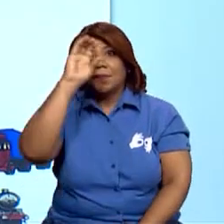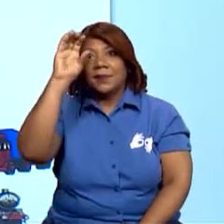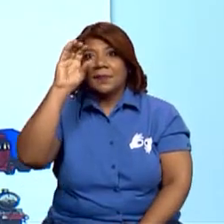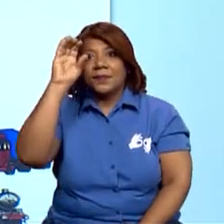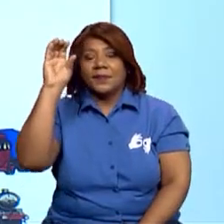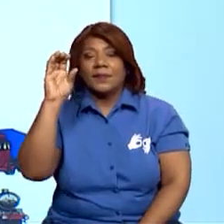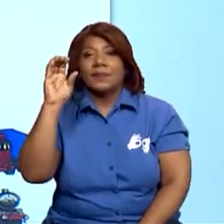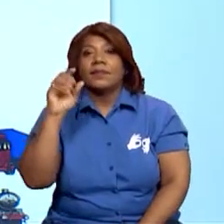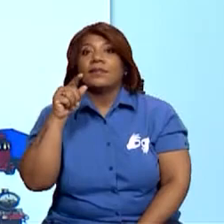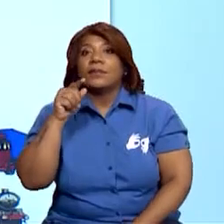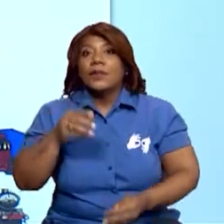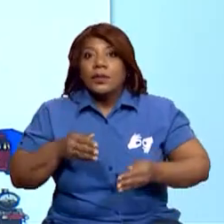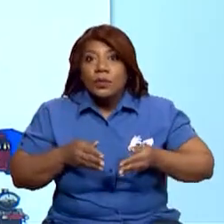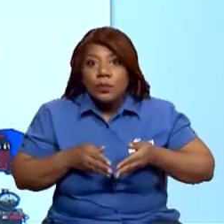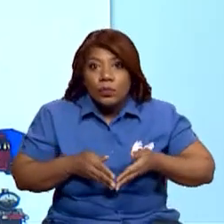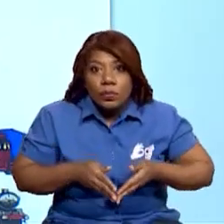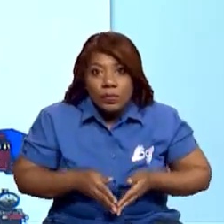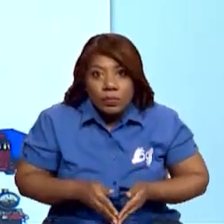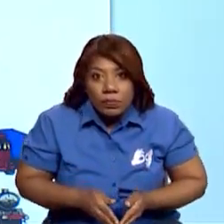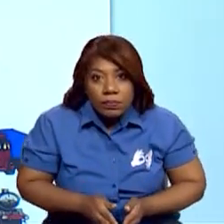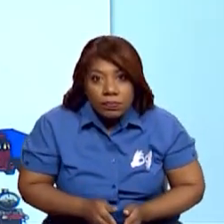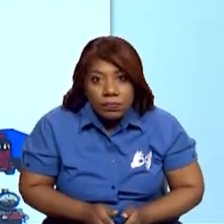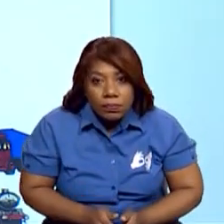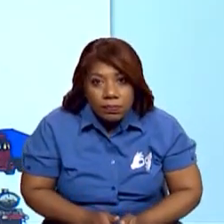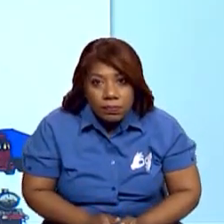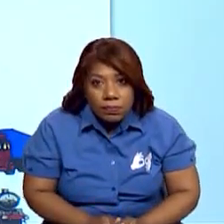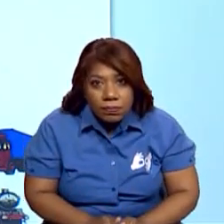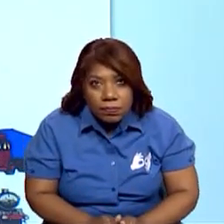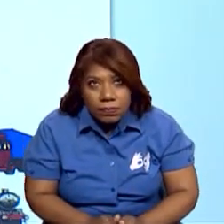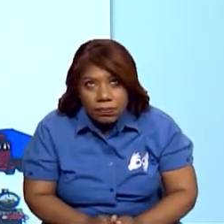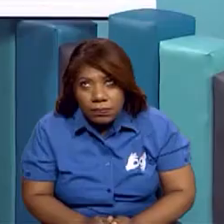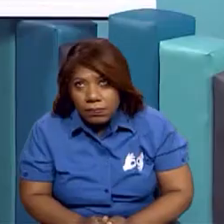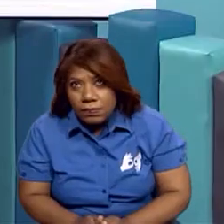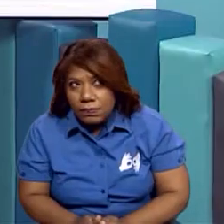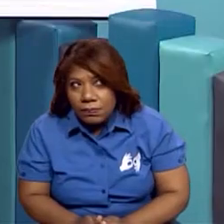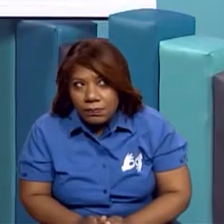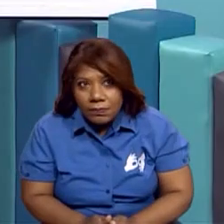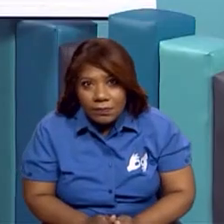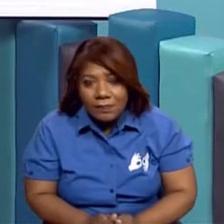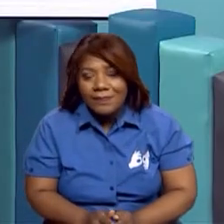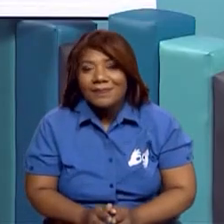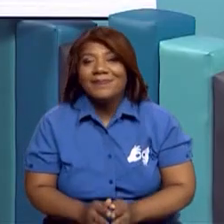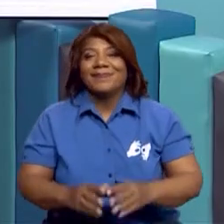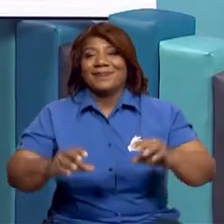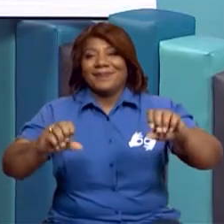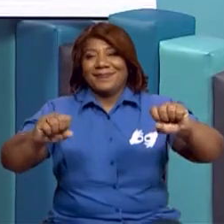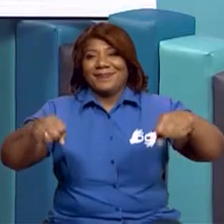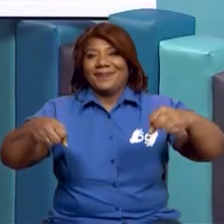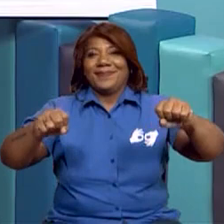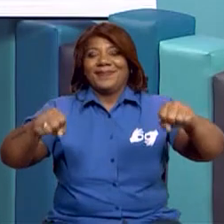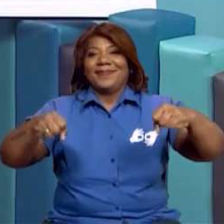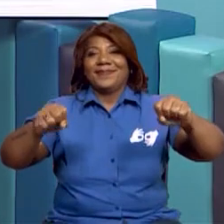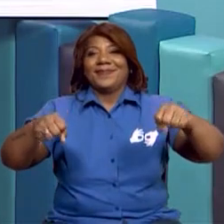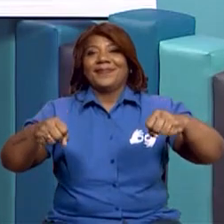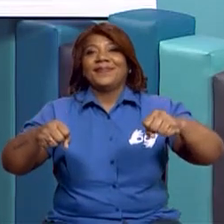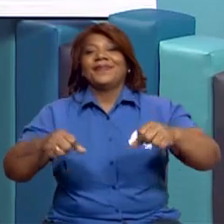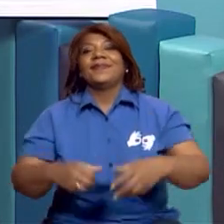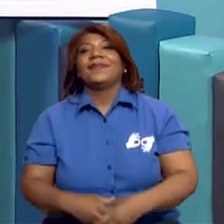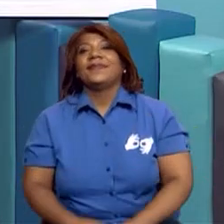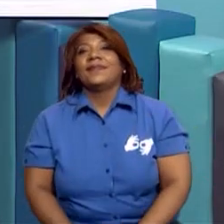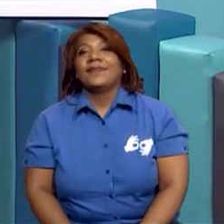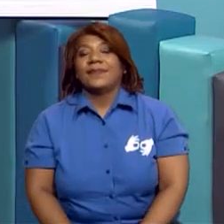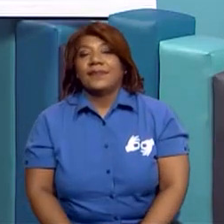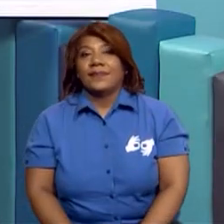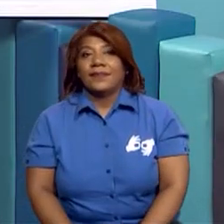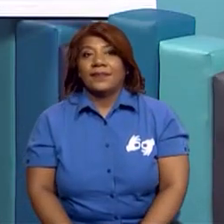Este es un submarino que está por debajo del agua, anda en el mar. La moto. ¿Ok? Este es